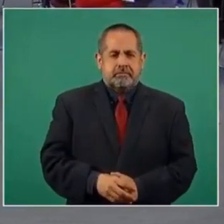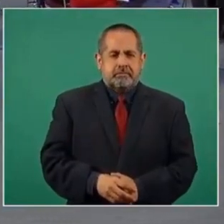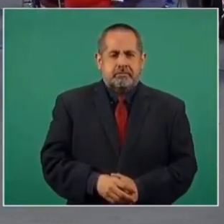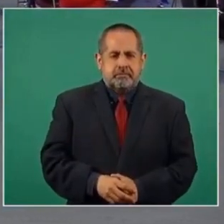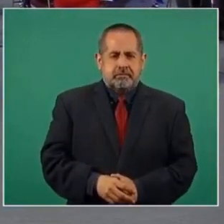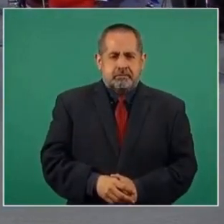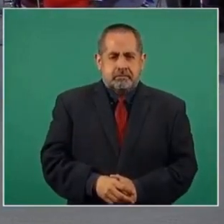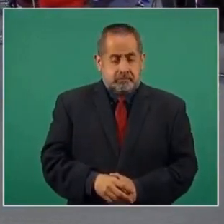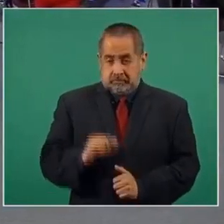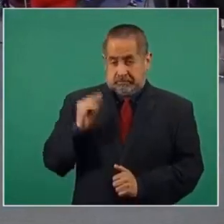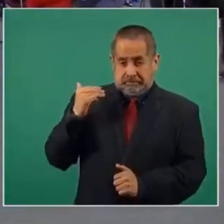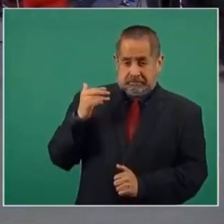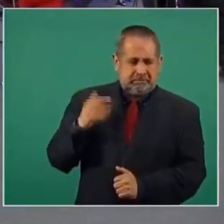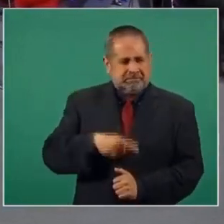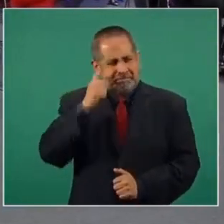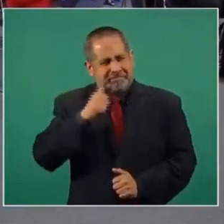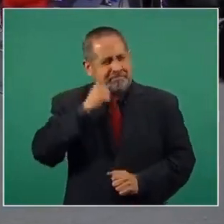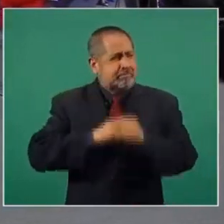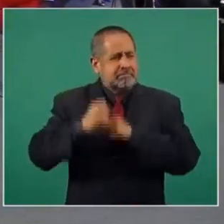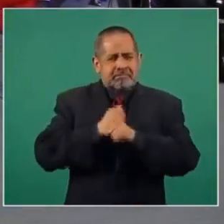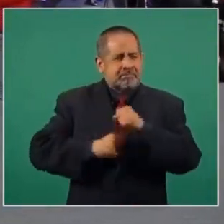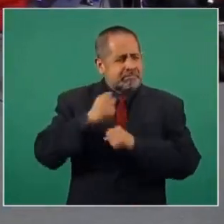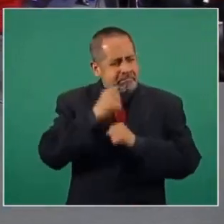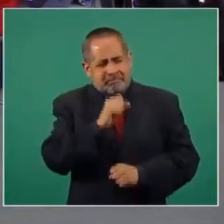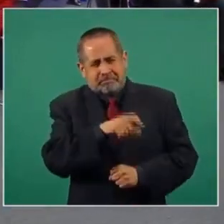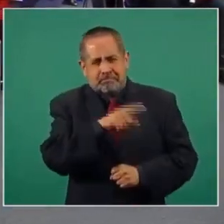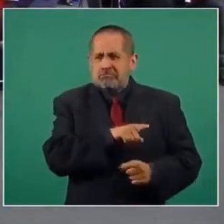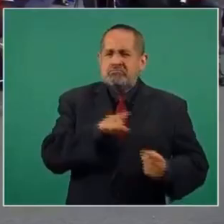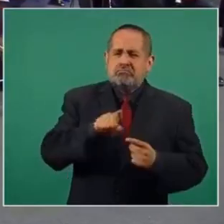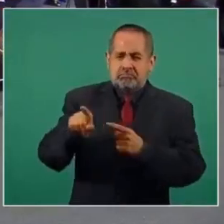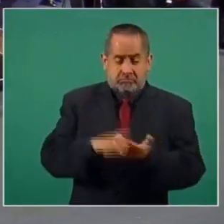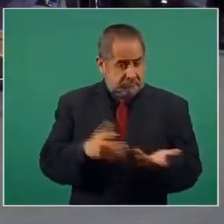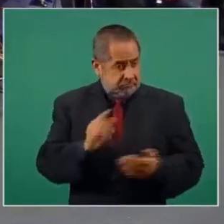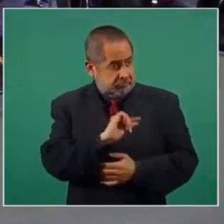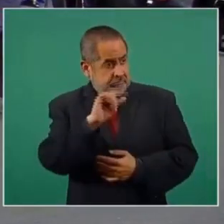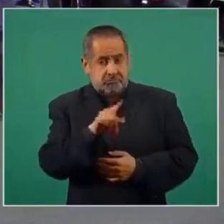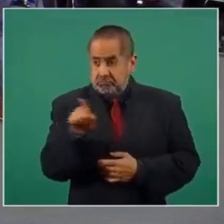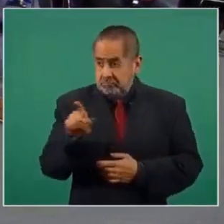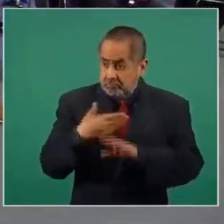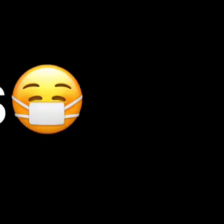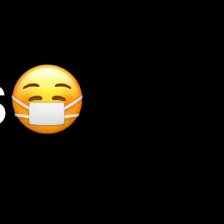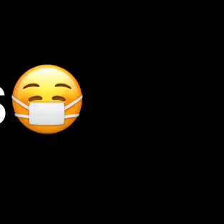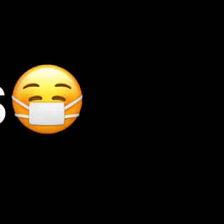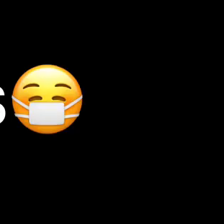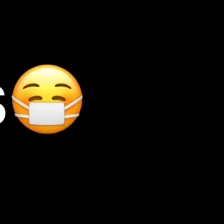No de ahora, de siempre. Profesionales del linchamiento.